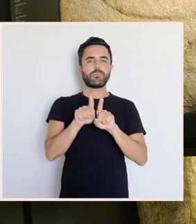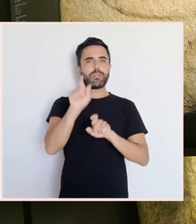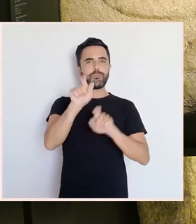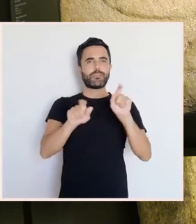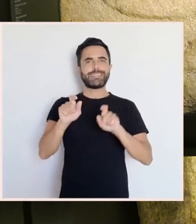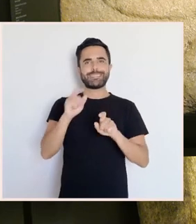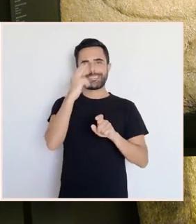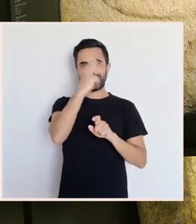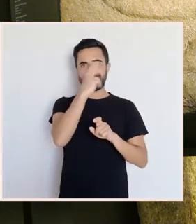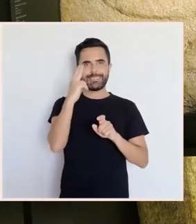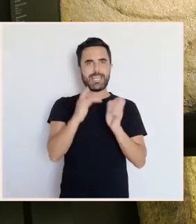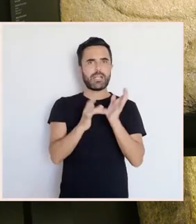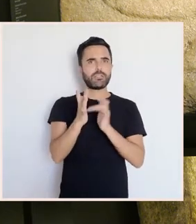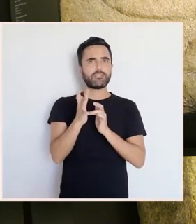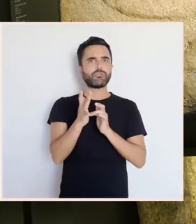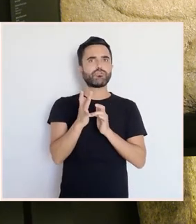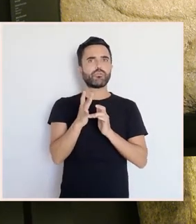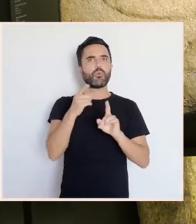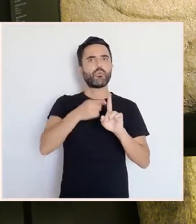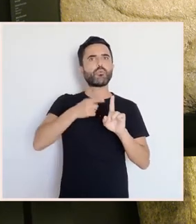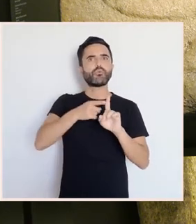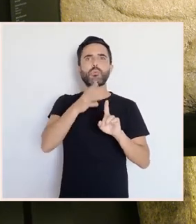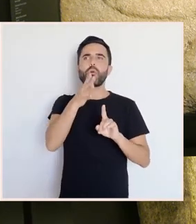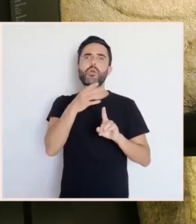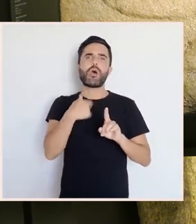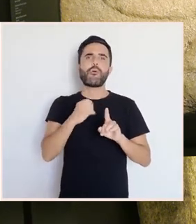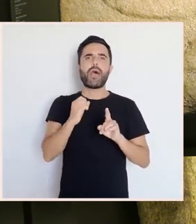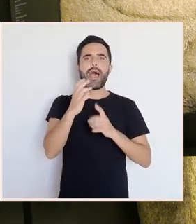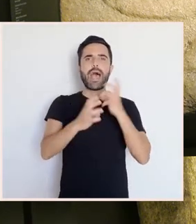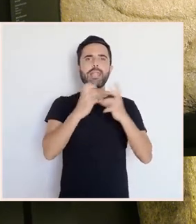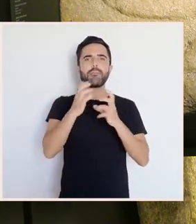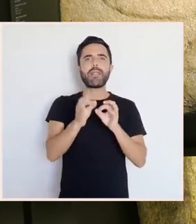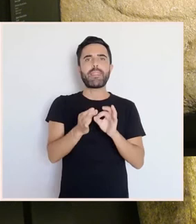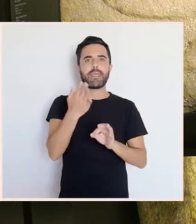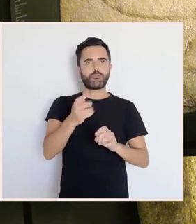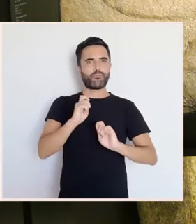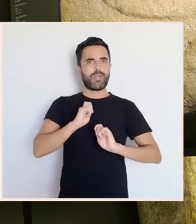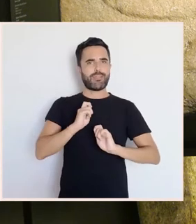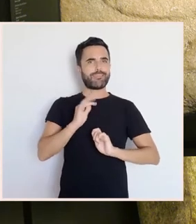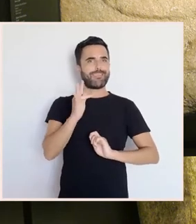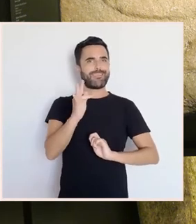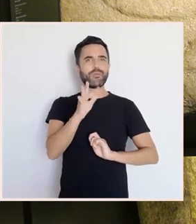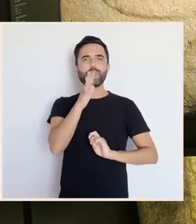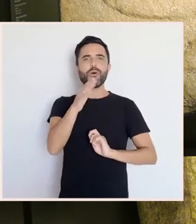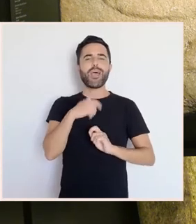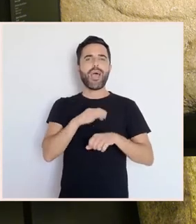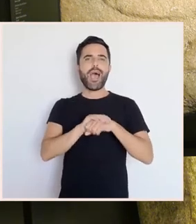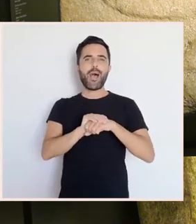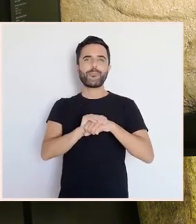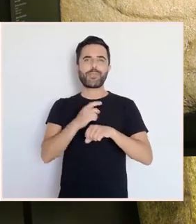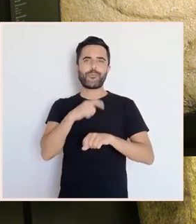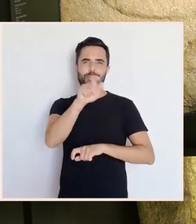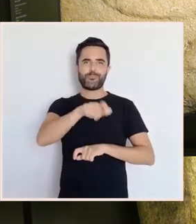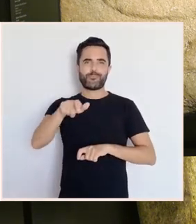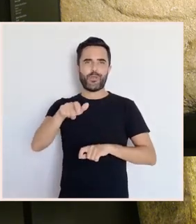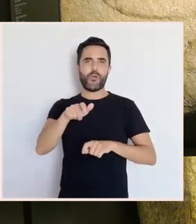animal que daba boa sorte era amigo dos navegantes amigo dos humanos. En este